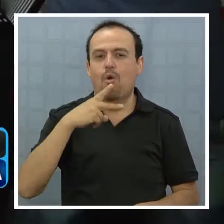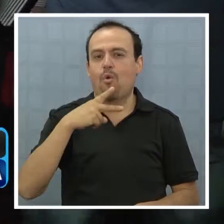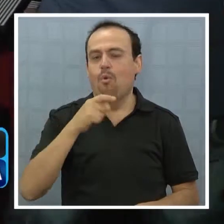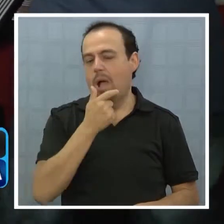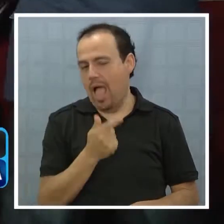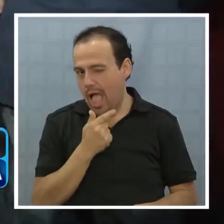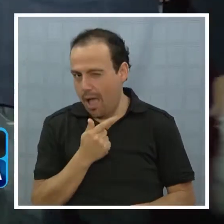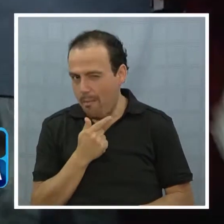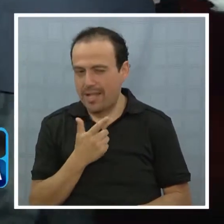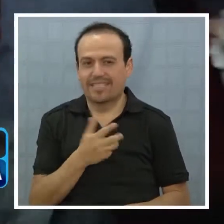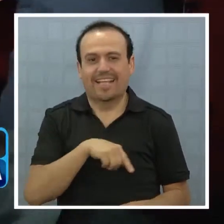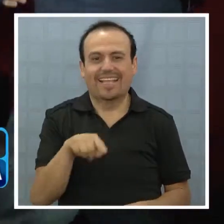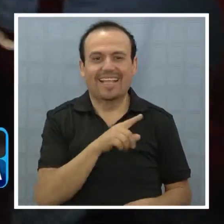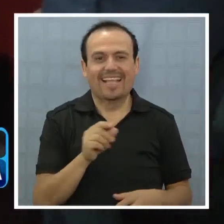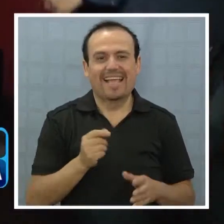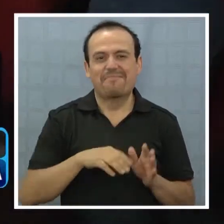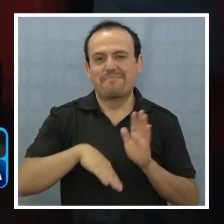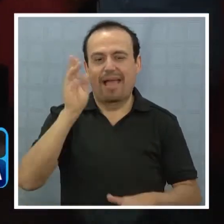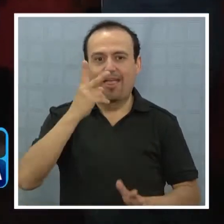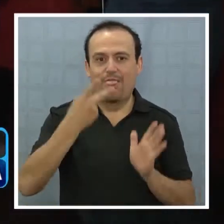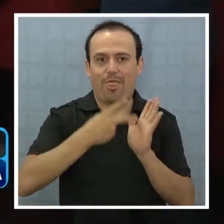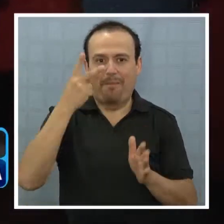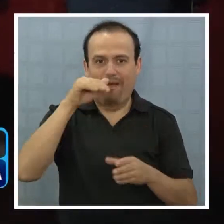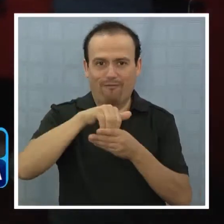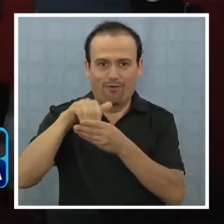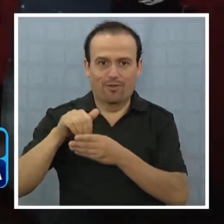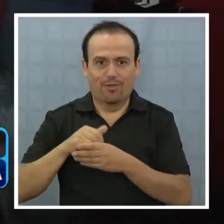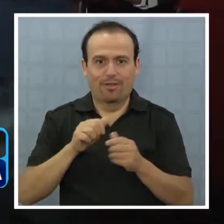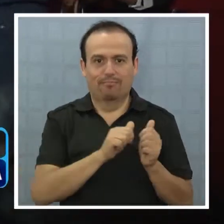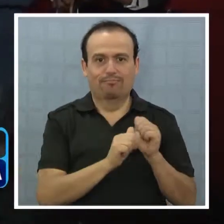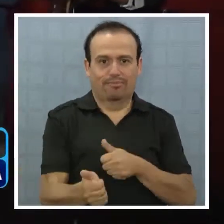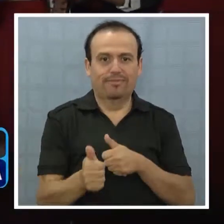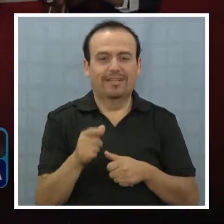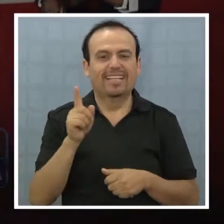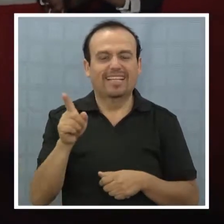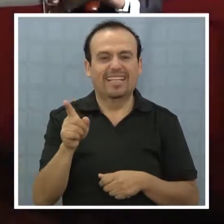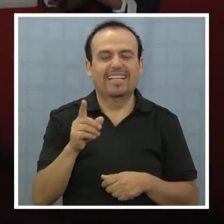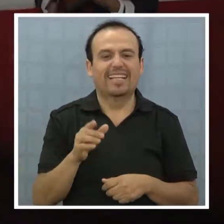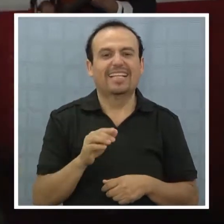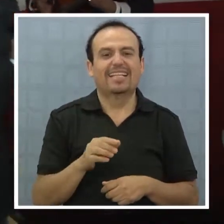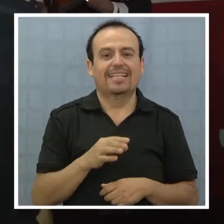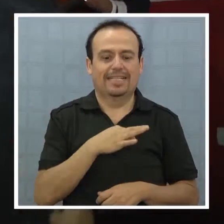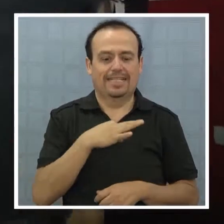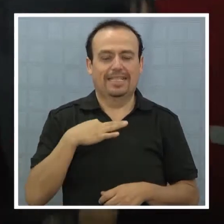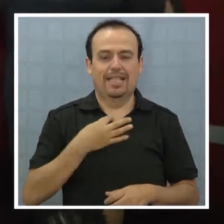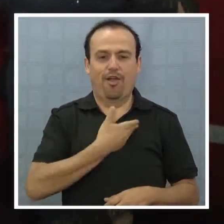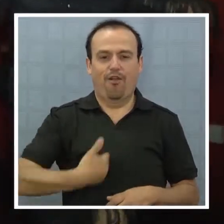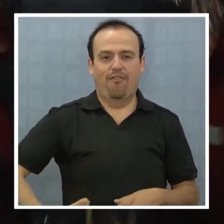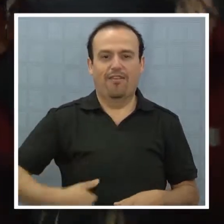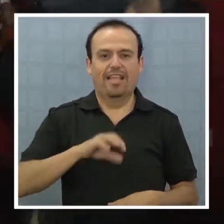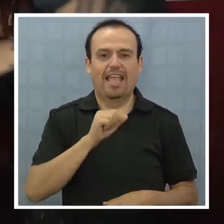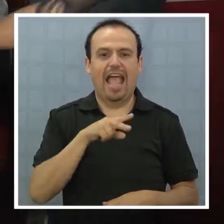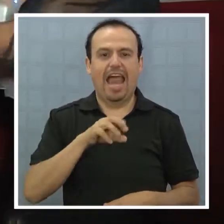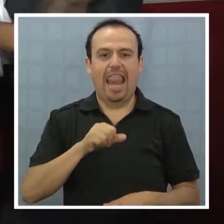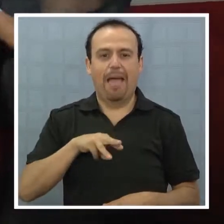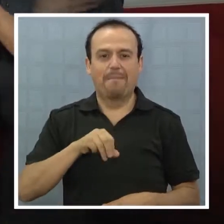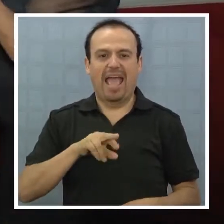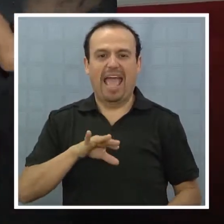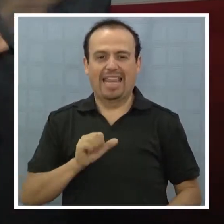ciudad. Con más de 2.000 votos, dobló a su más cercana contendora, la serem de gobierno, Ana María Tima.